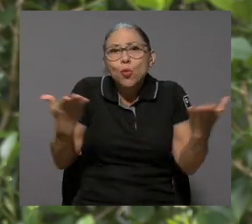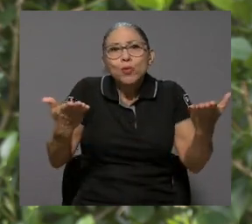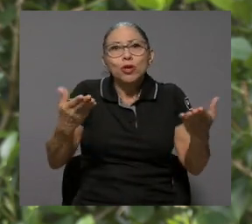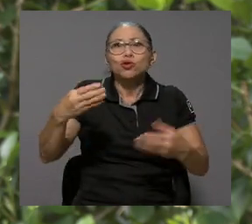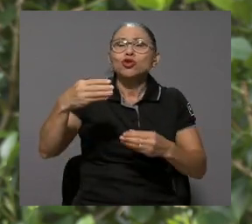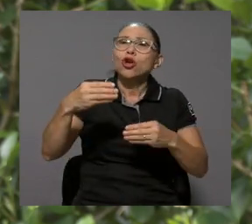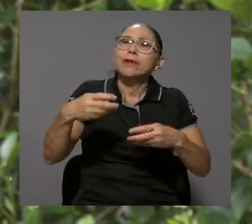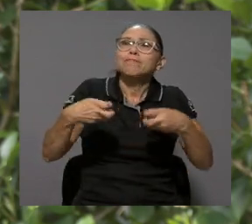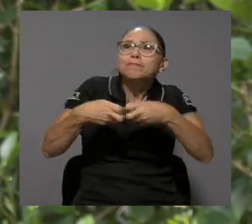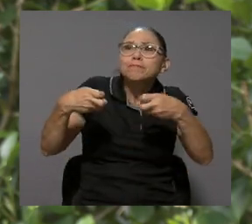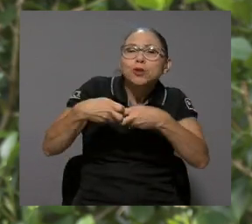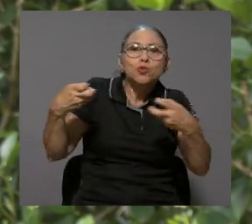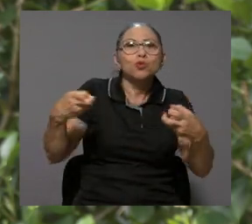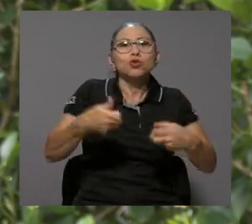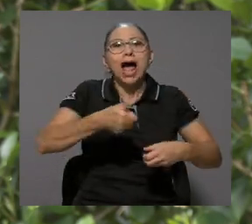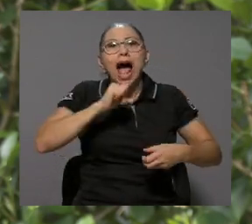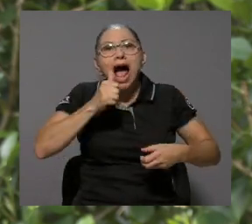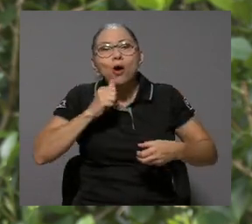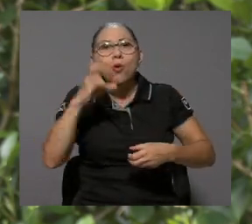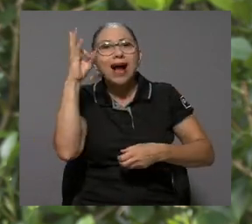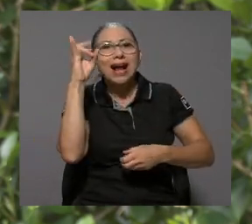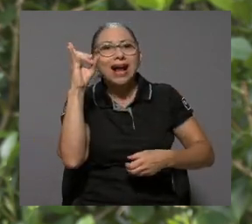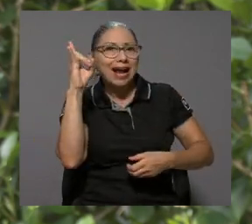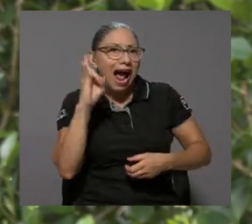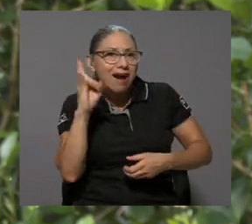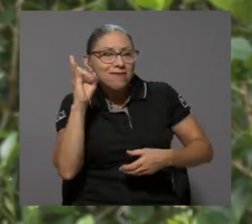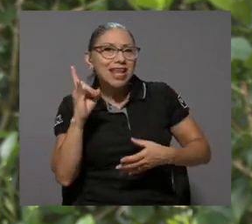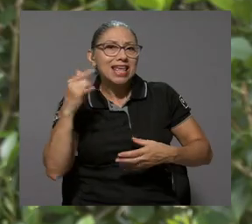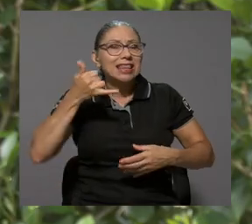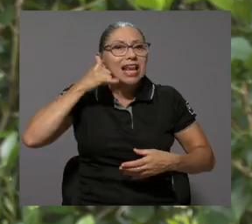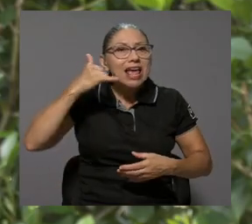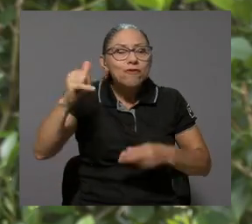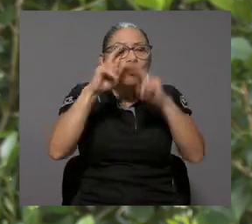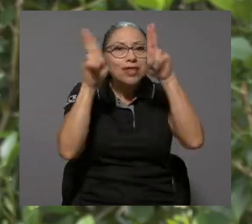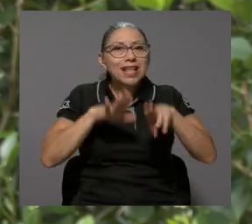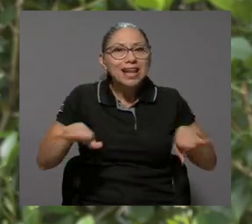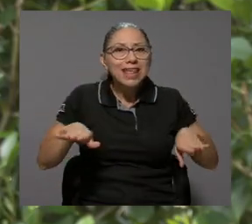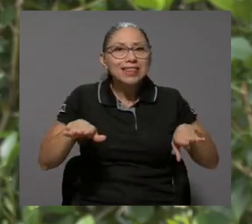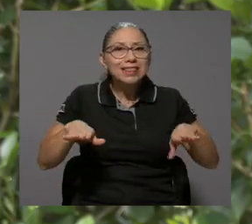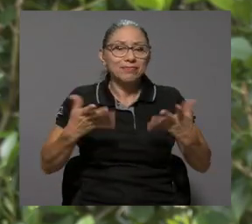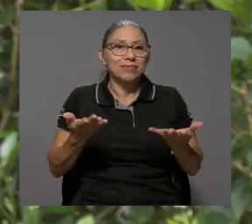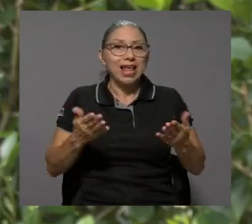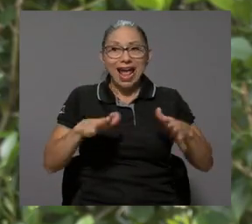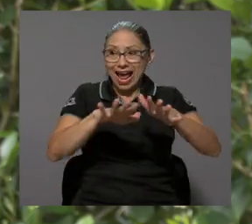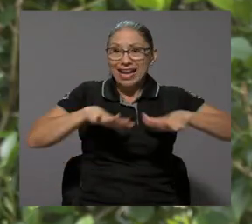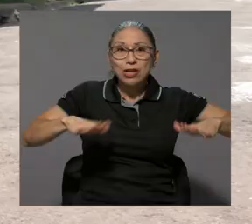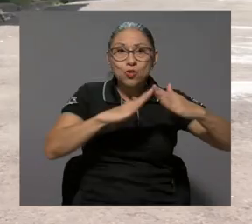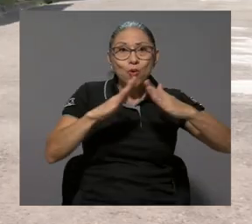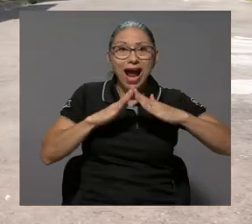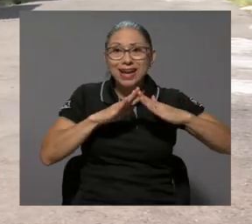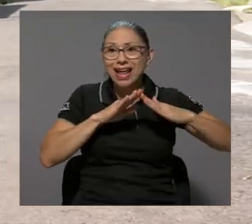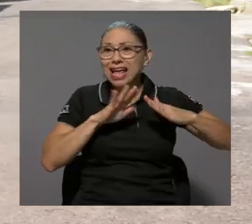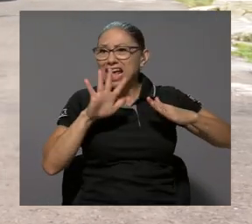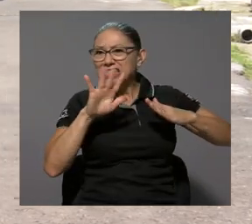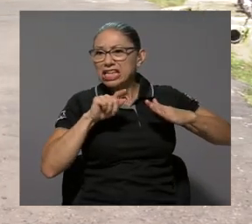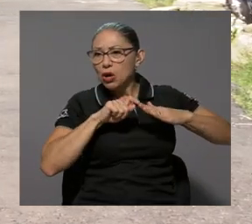servicios públicos, ¿verdad? Luz, agua, cable, teléfono, internet. La escuela está a cinco minutos del lugar.